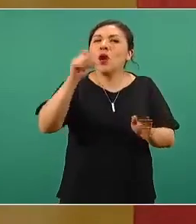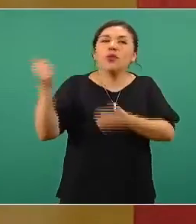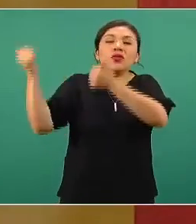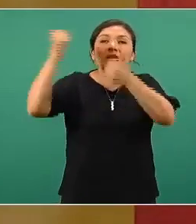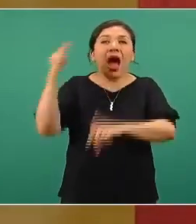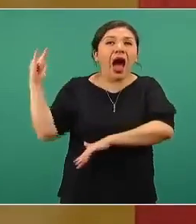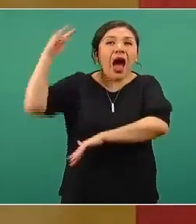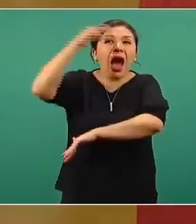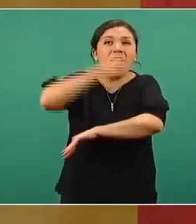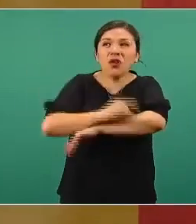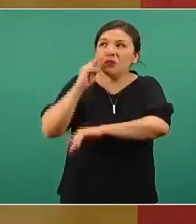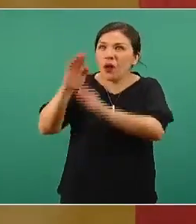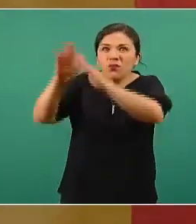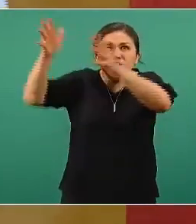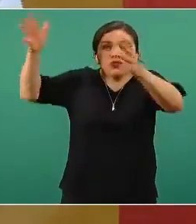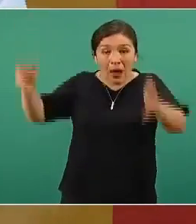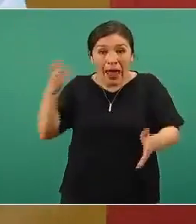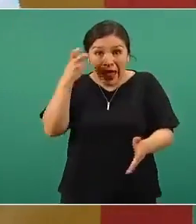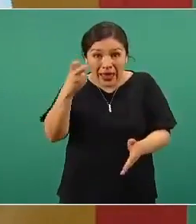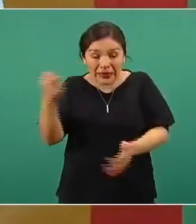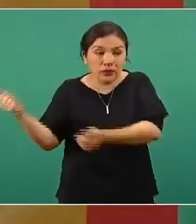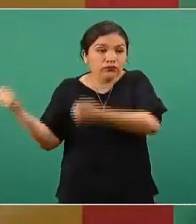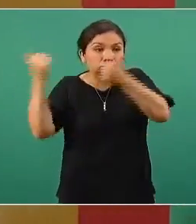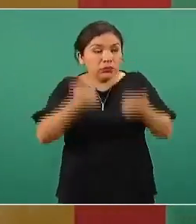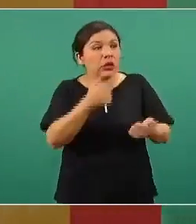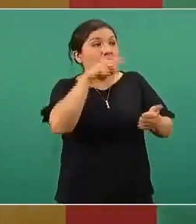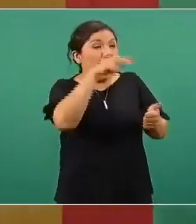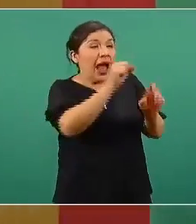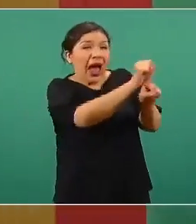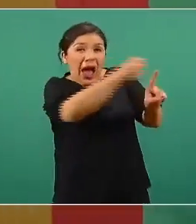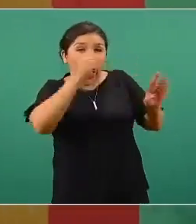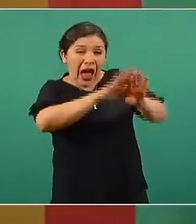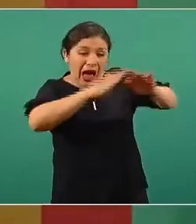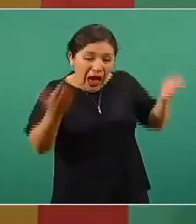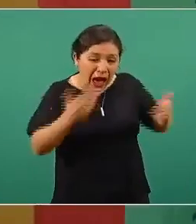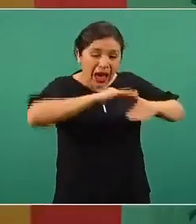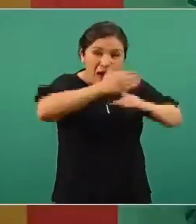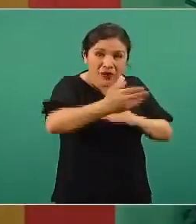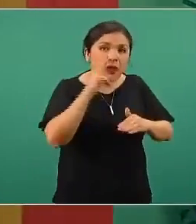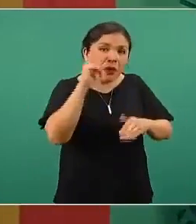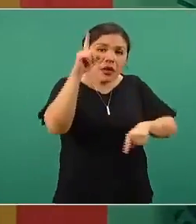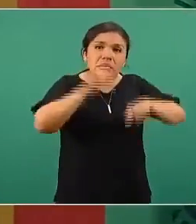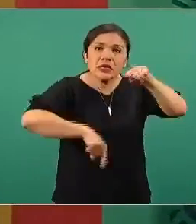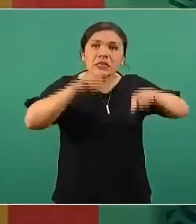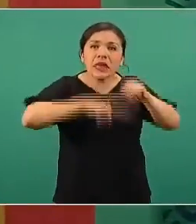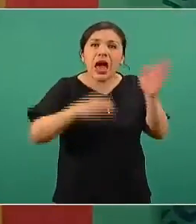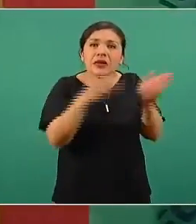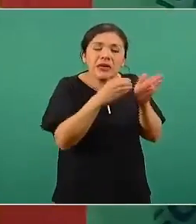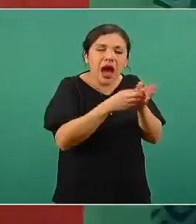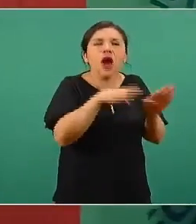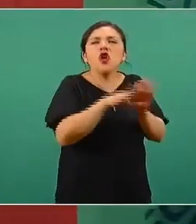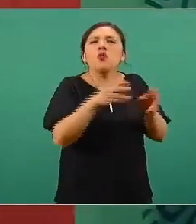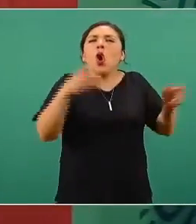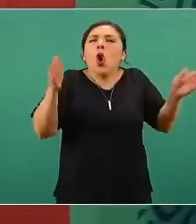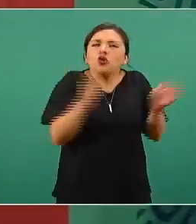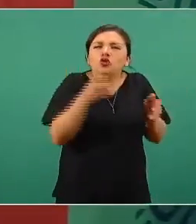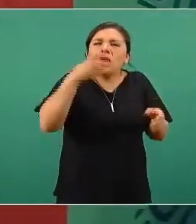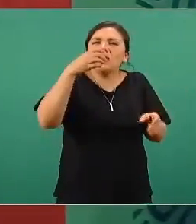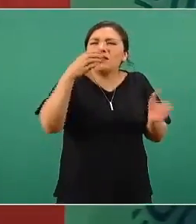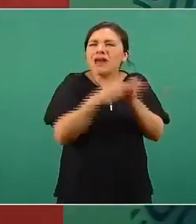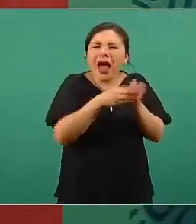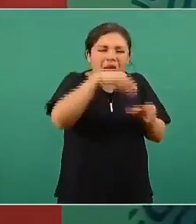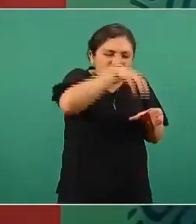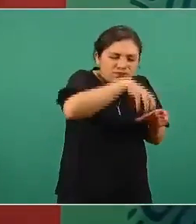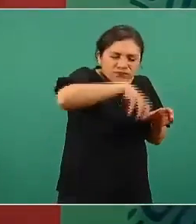llegan al aeropuerto, sacar el embalaje, sacar los empaques secundarios que están al